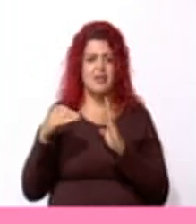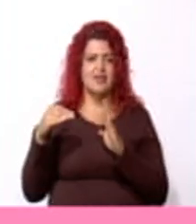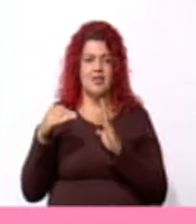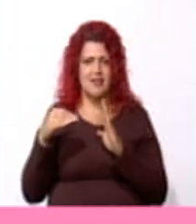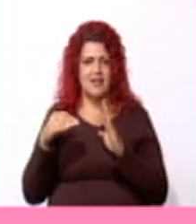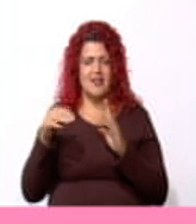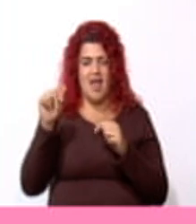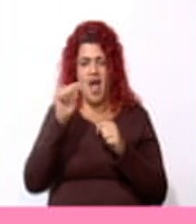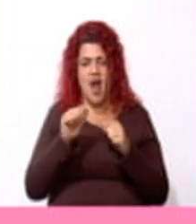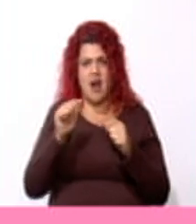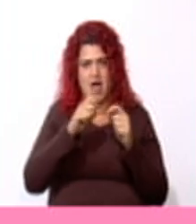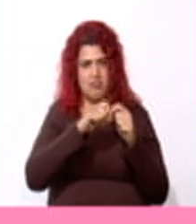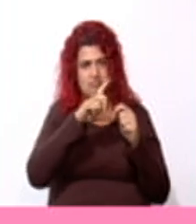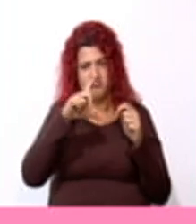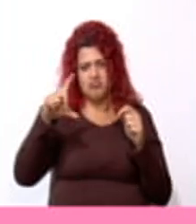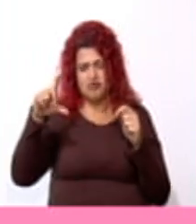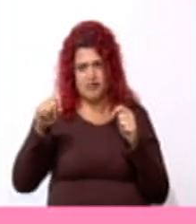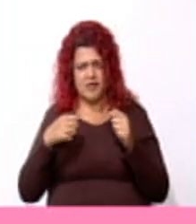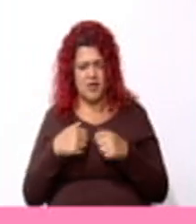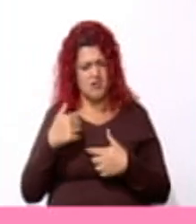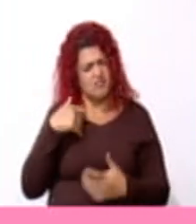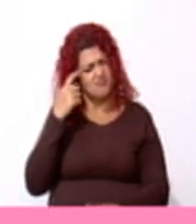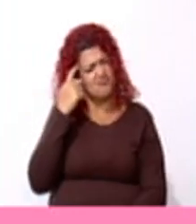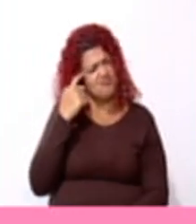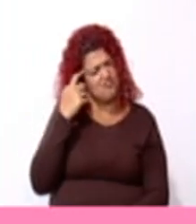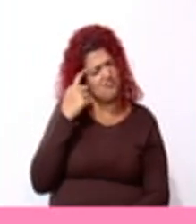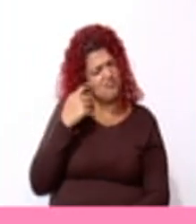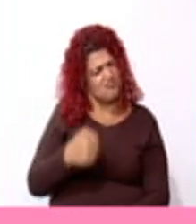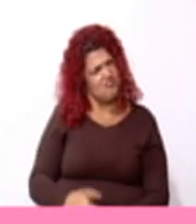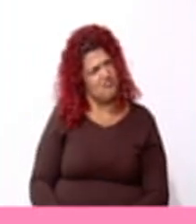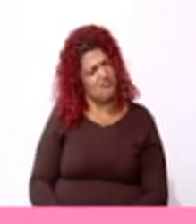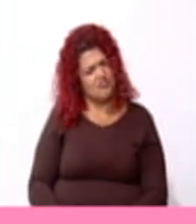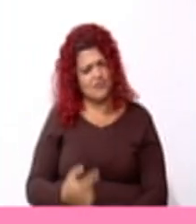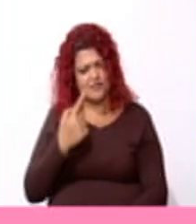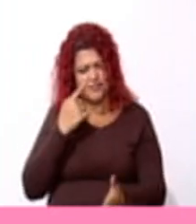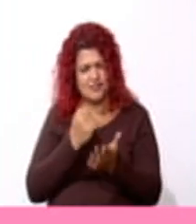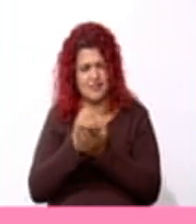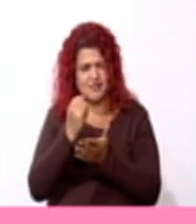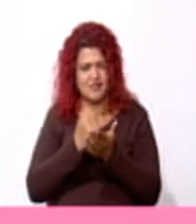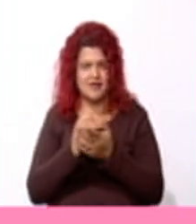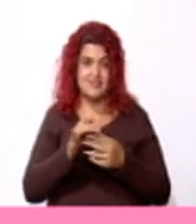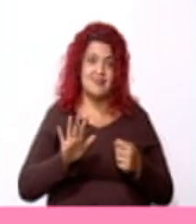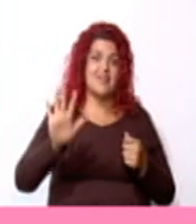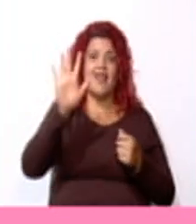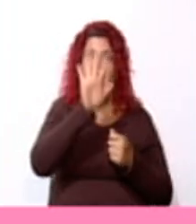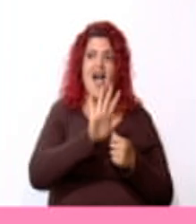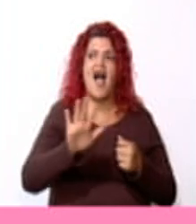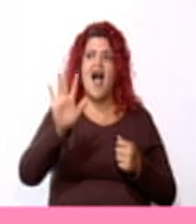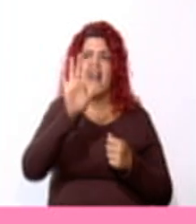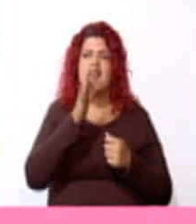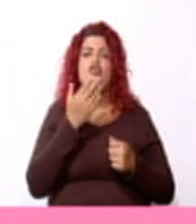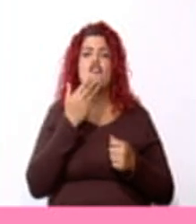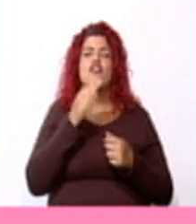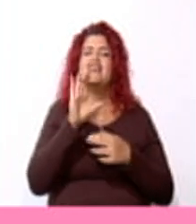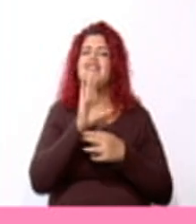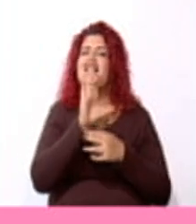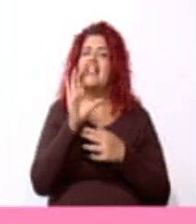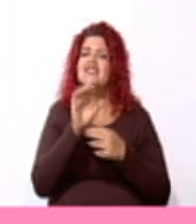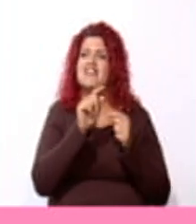acaba de ocurrir algo en este instante. Averigüen el área de la parte sombreada con color celeste.